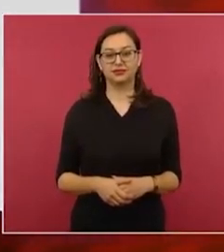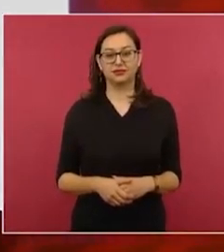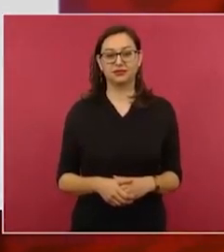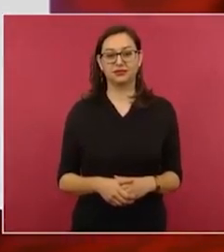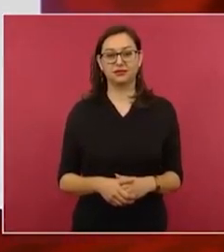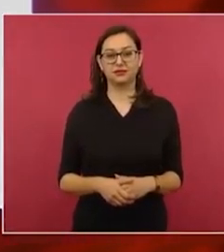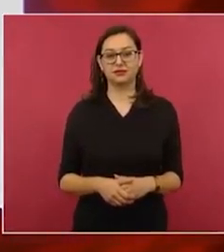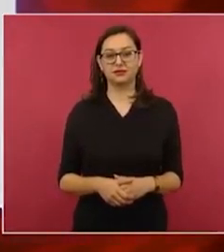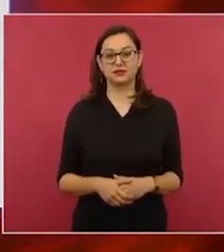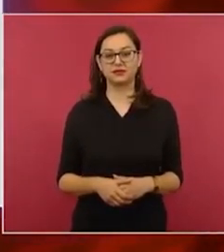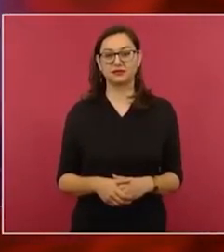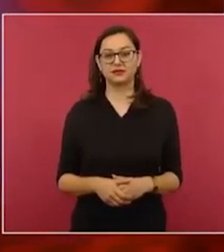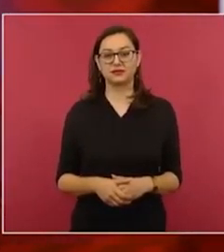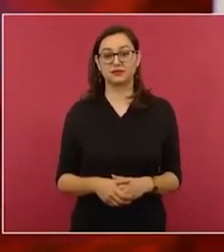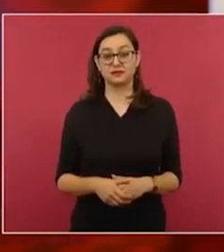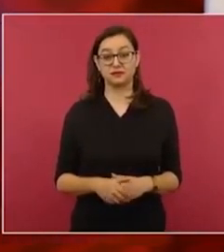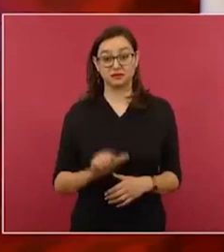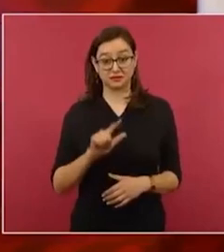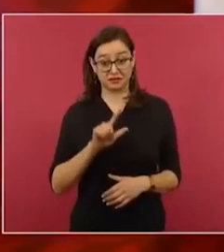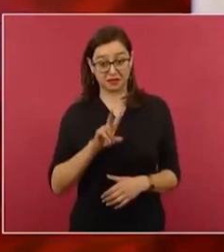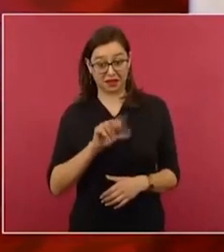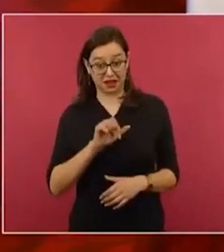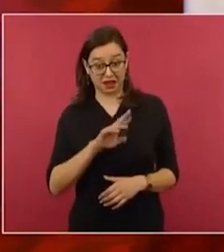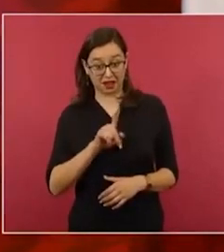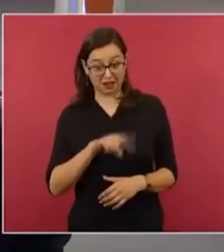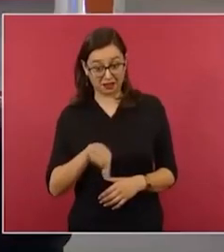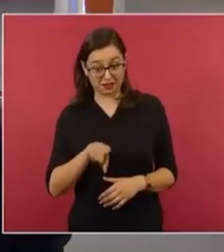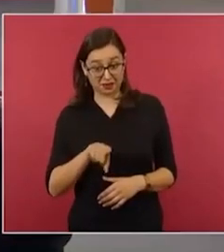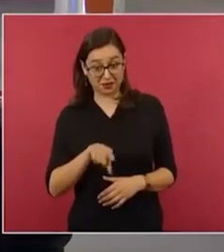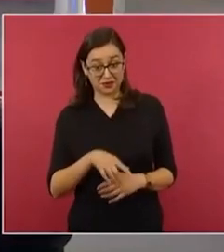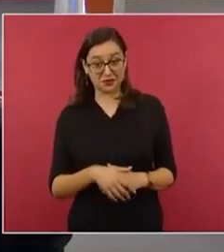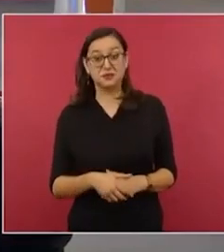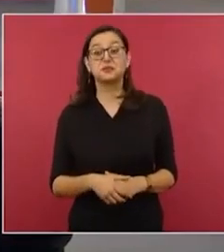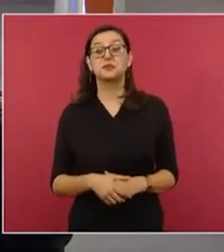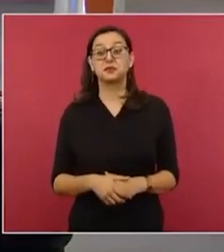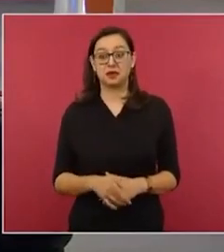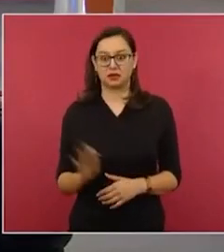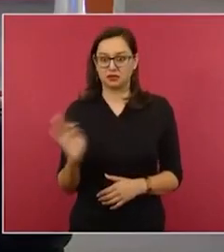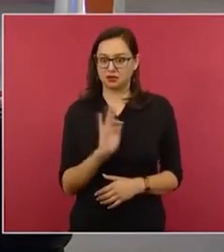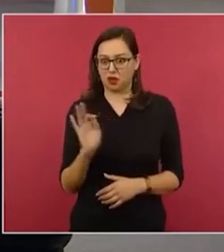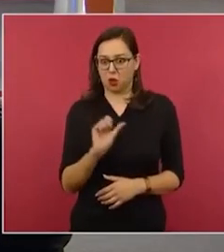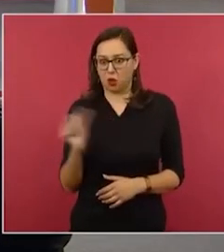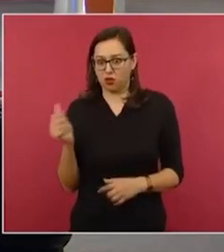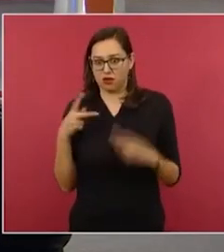es Alvarez si no vaya a ser otro